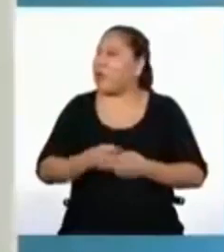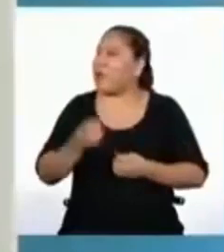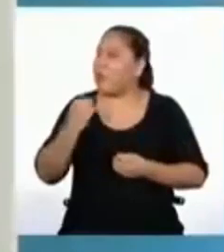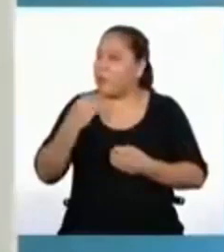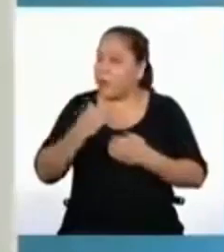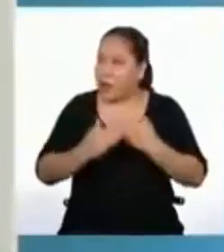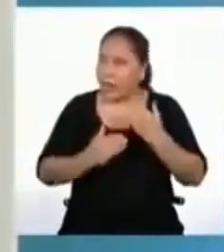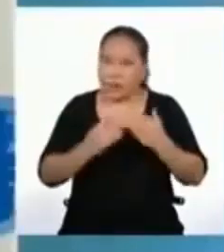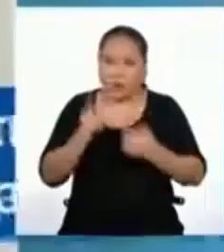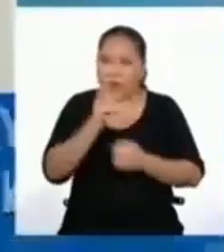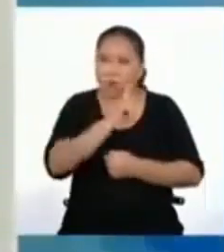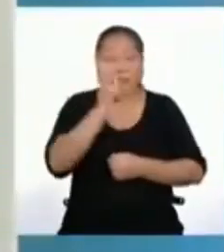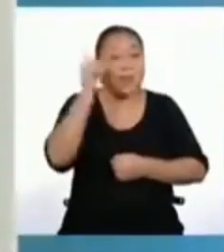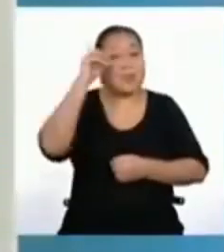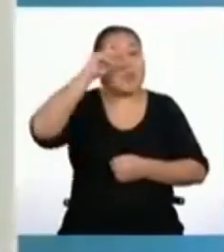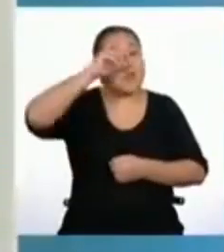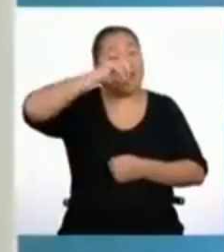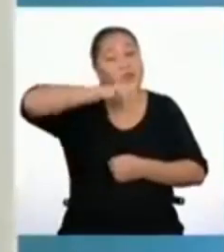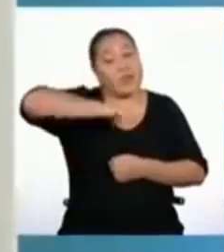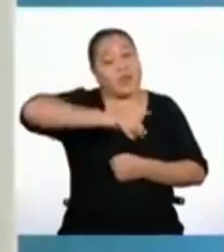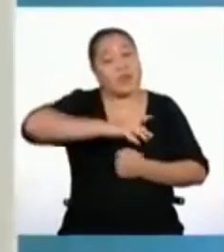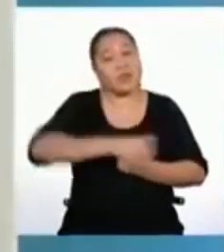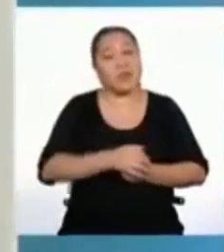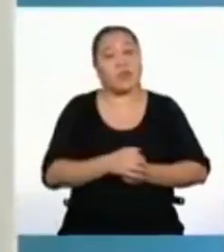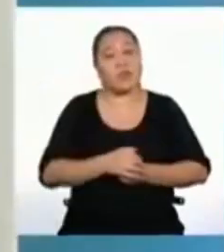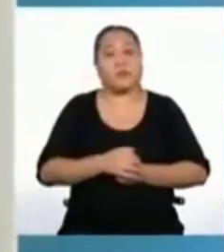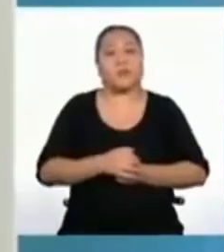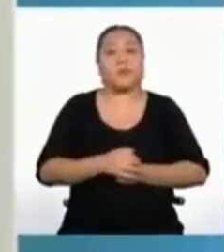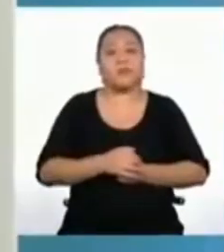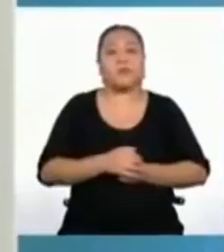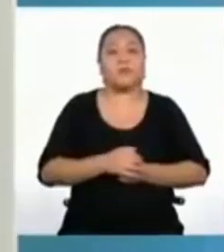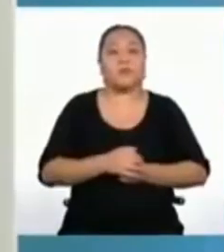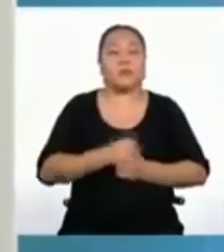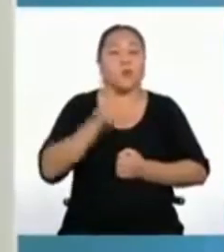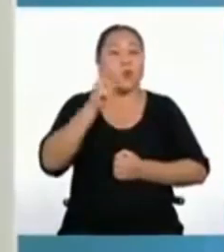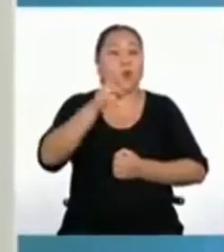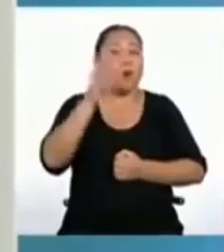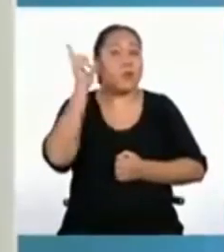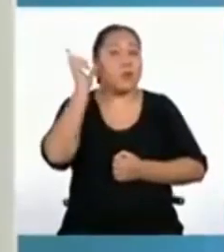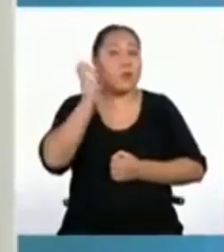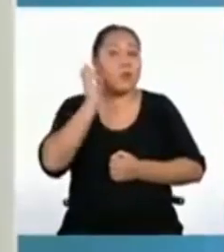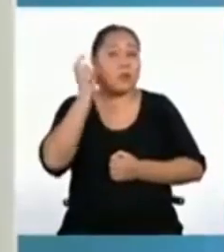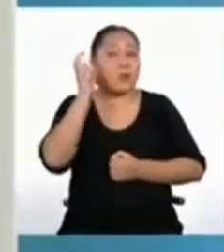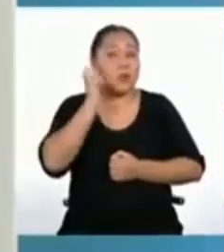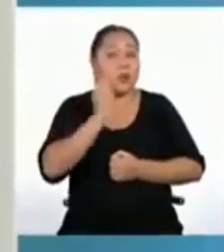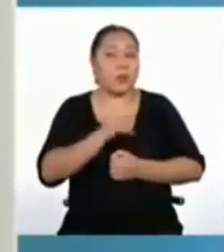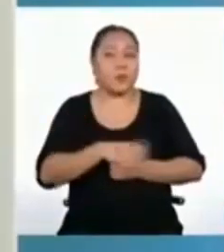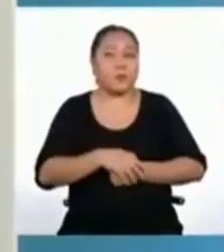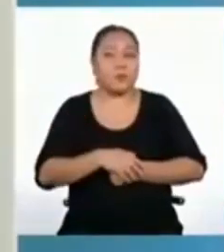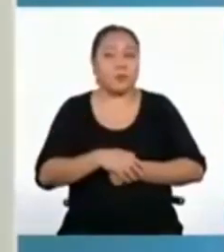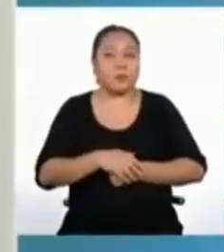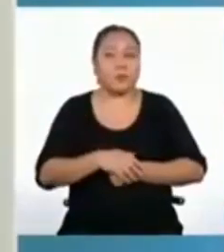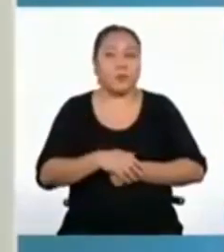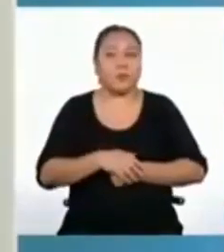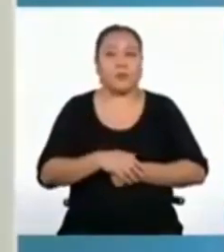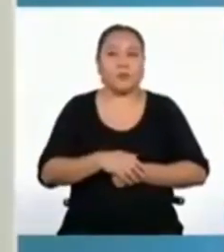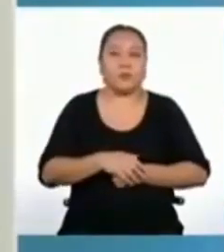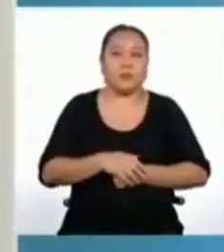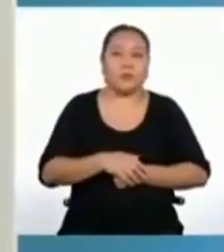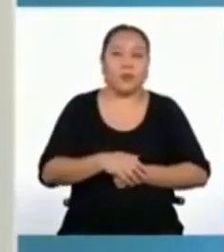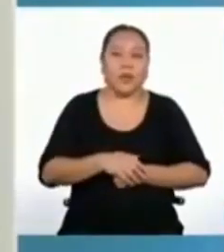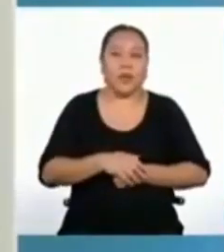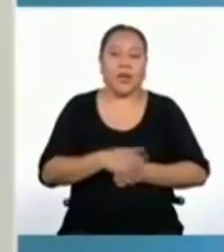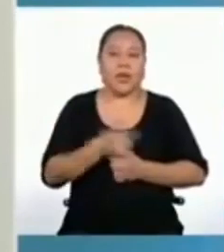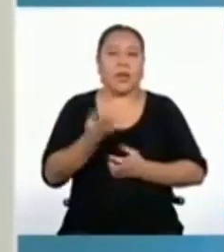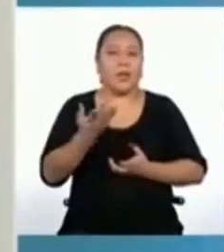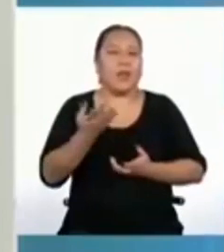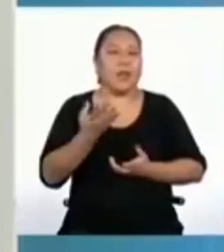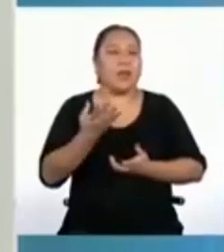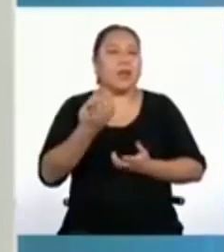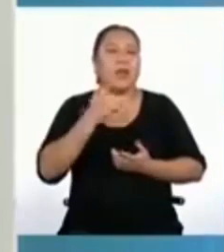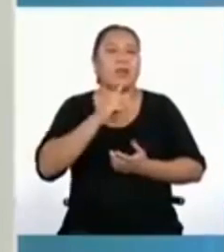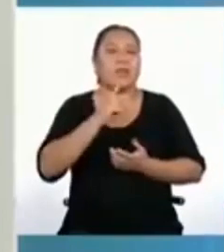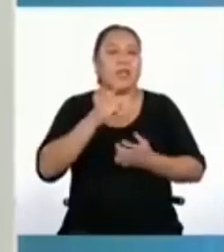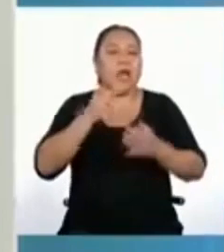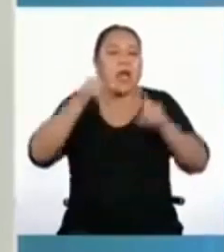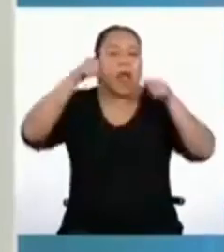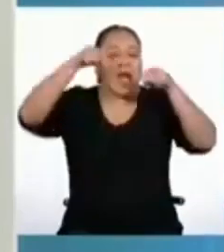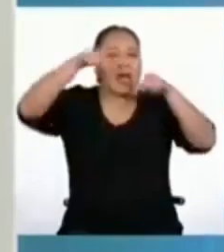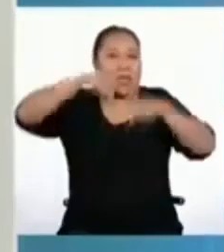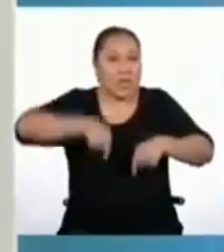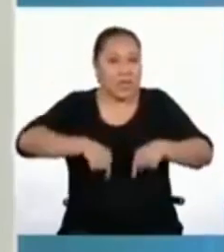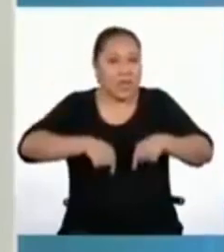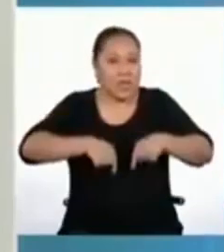paso. No es tan complicado, Yaremis. ¿Has escuchado estar en el aquí y ahora y